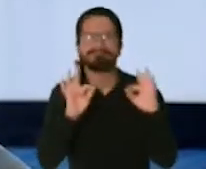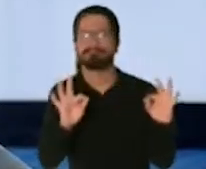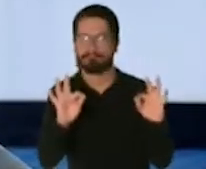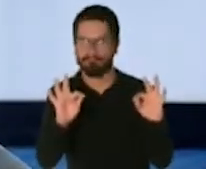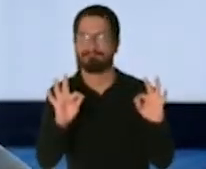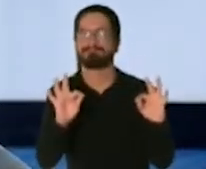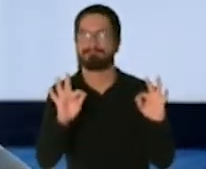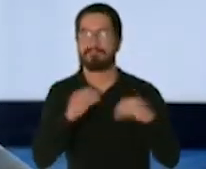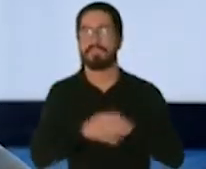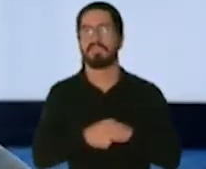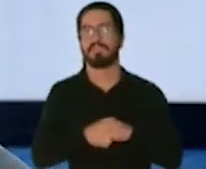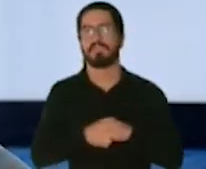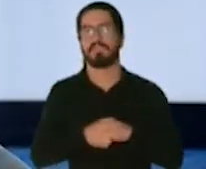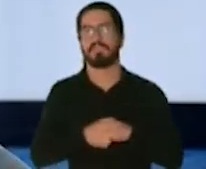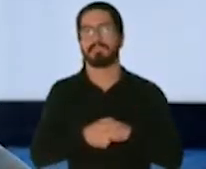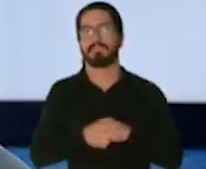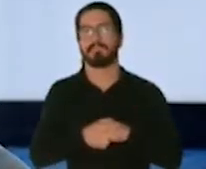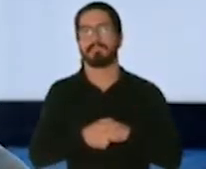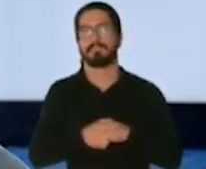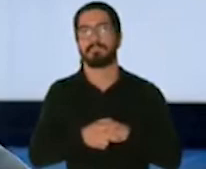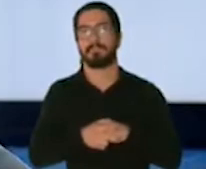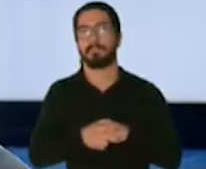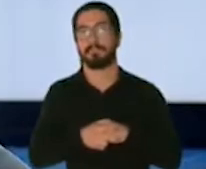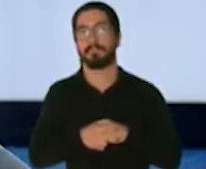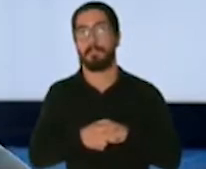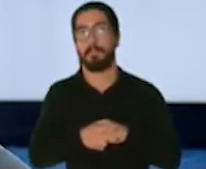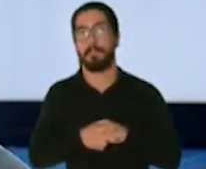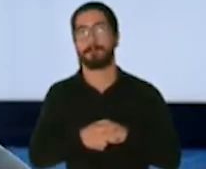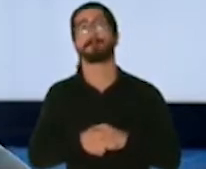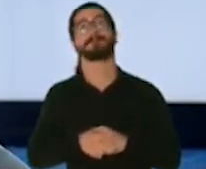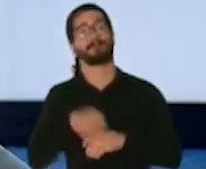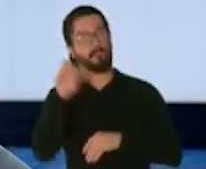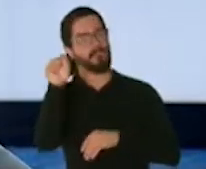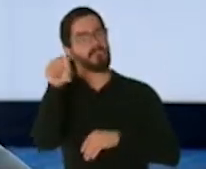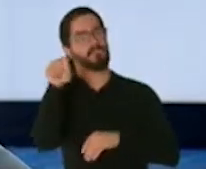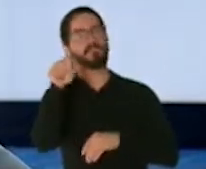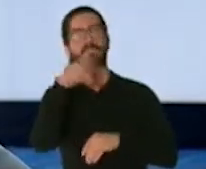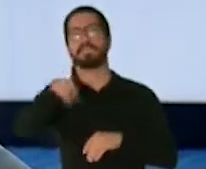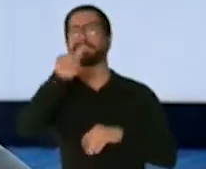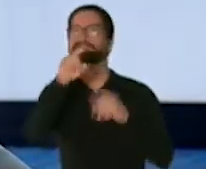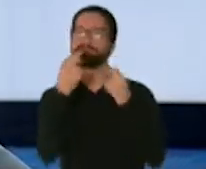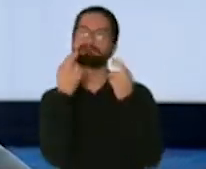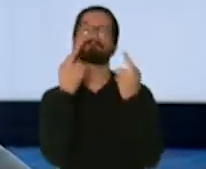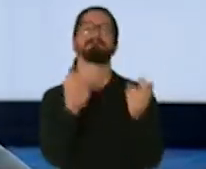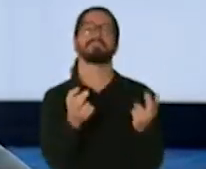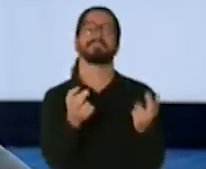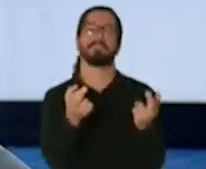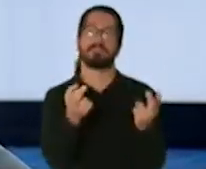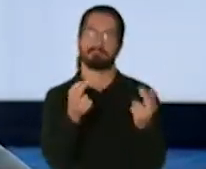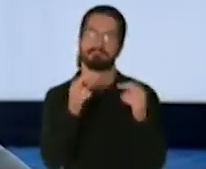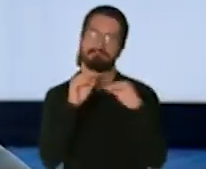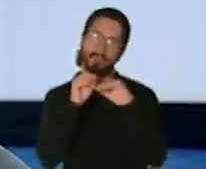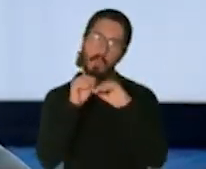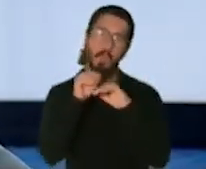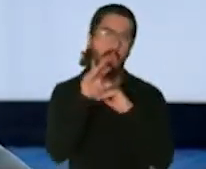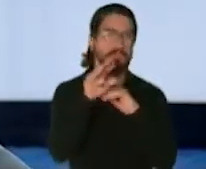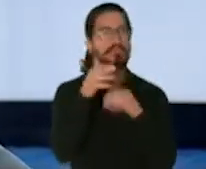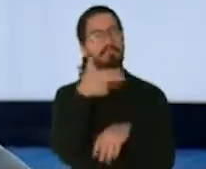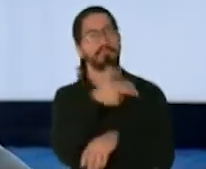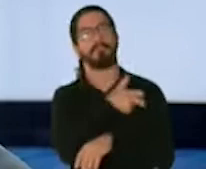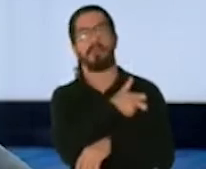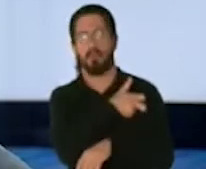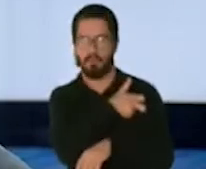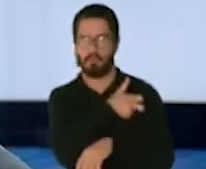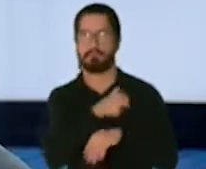sean seguras. Así que sí, mi exhortación a todos es que se vacunen. La meta